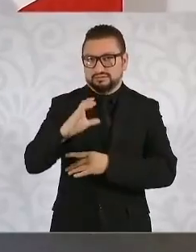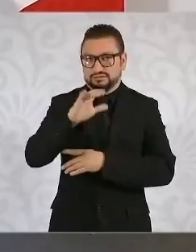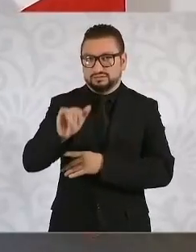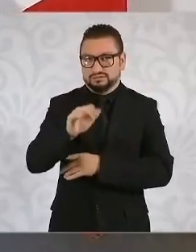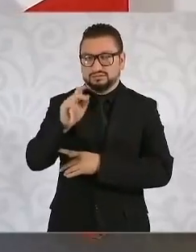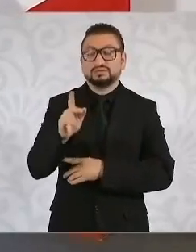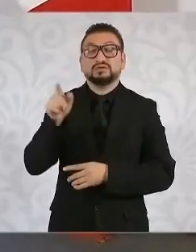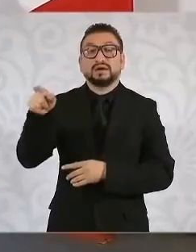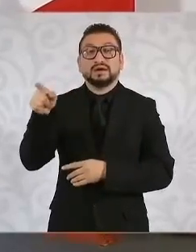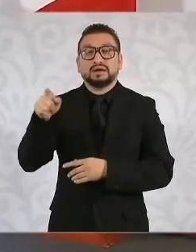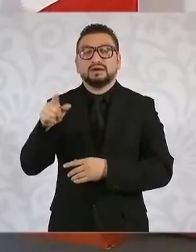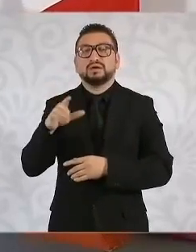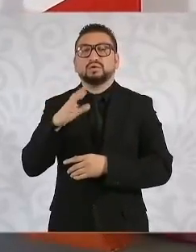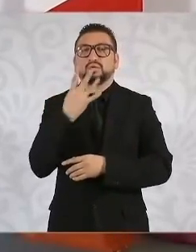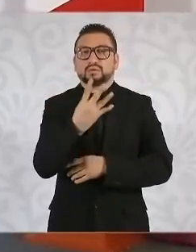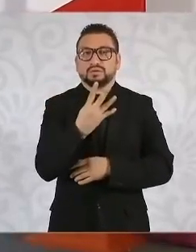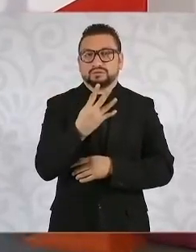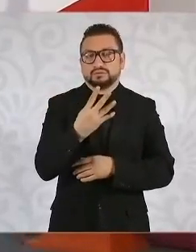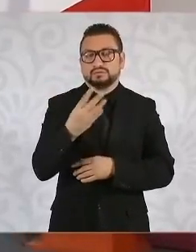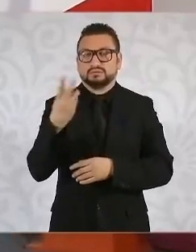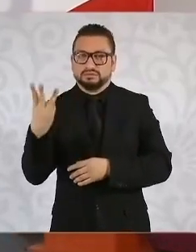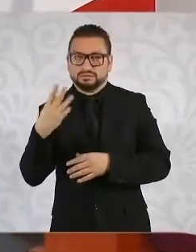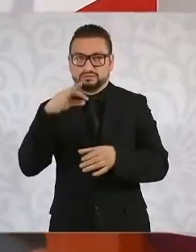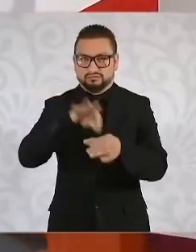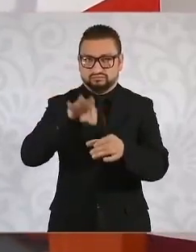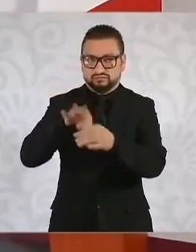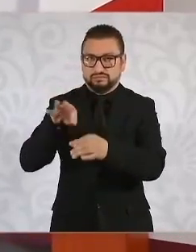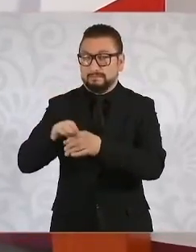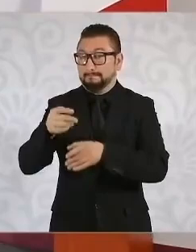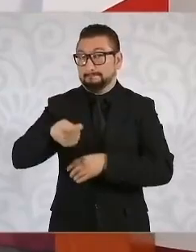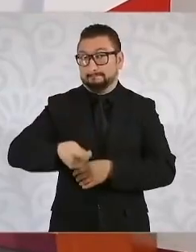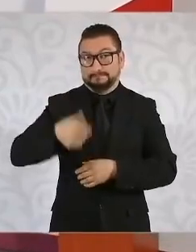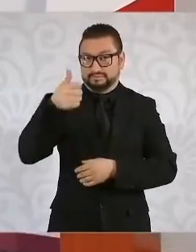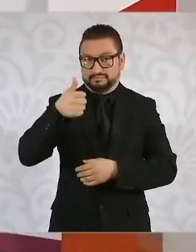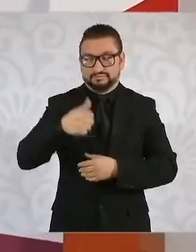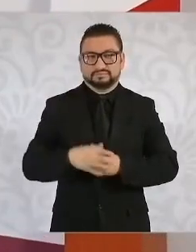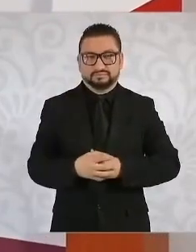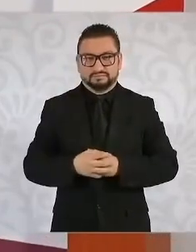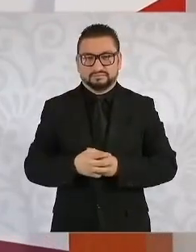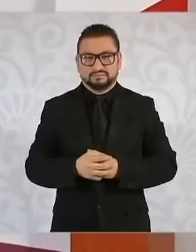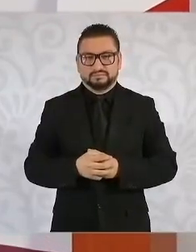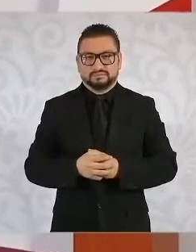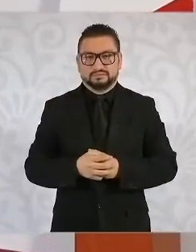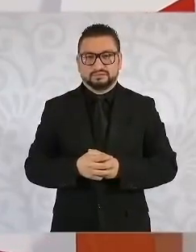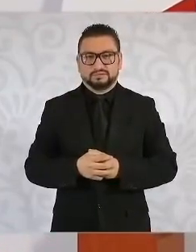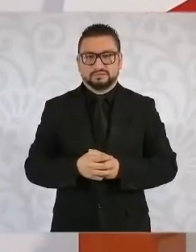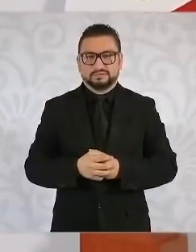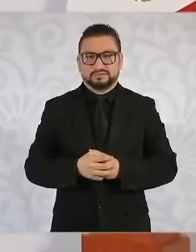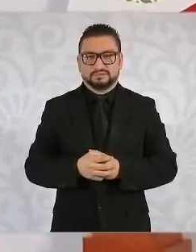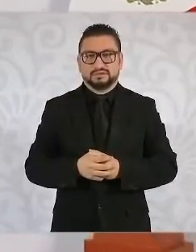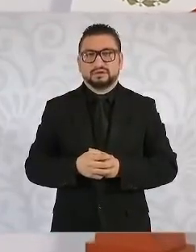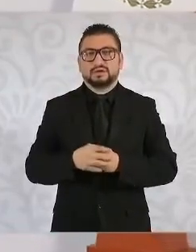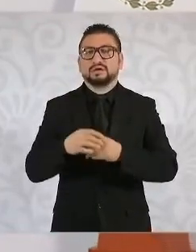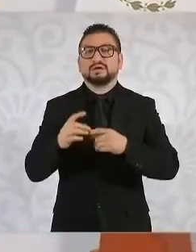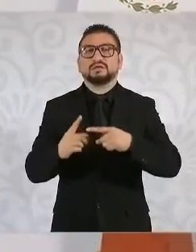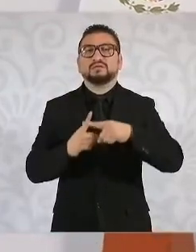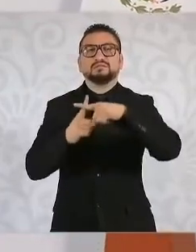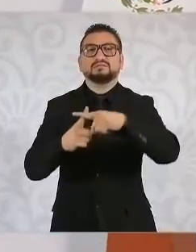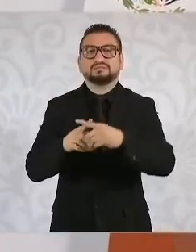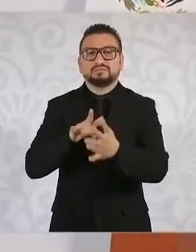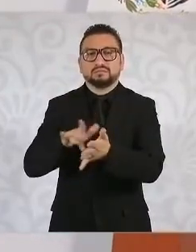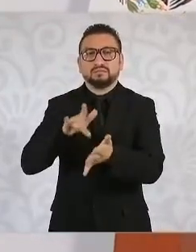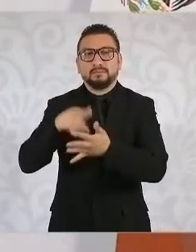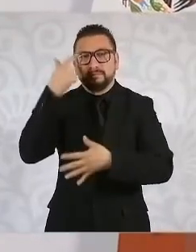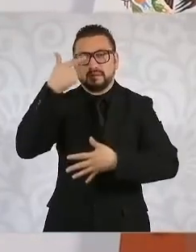quedó la votación 4-3, por primera vez, a favor de que se entreguen las